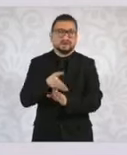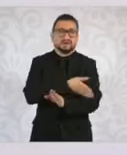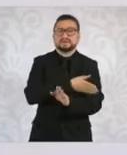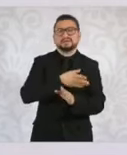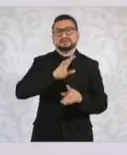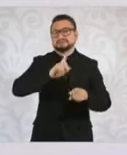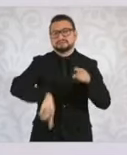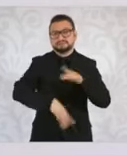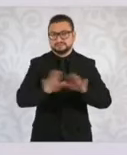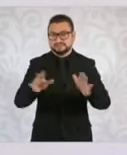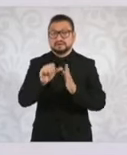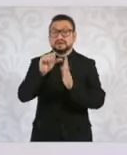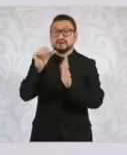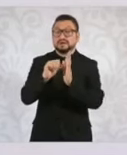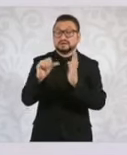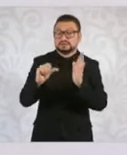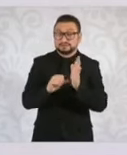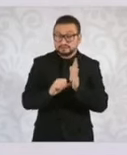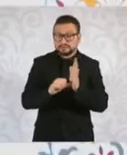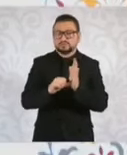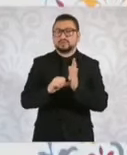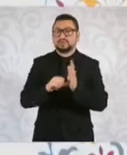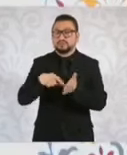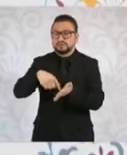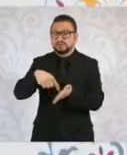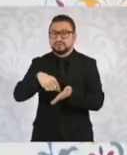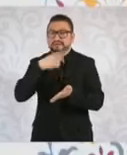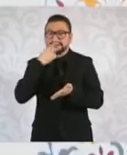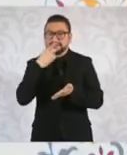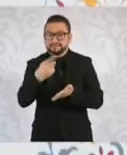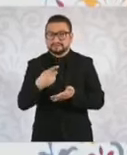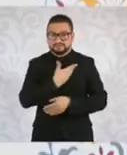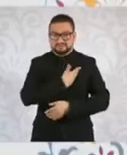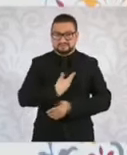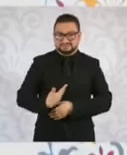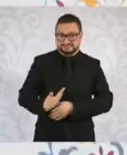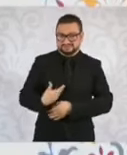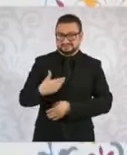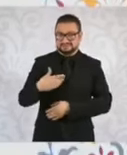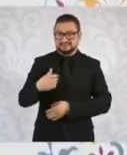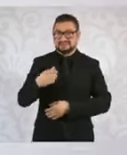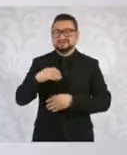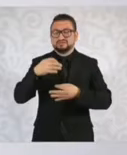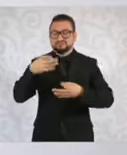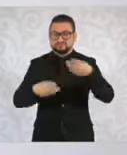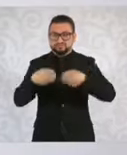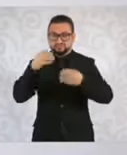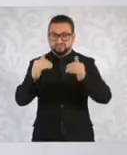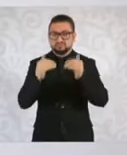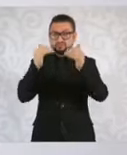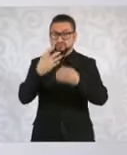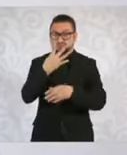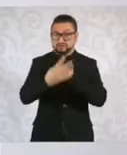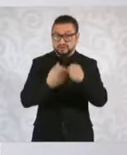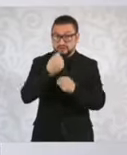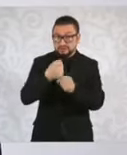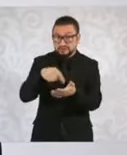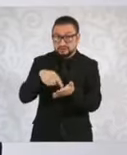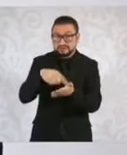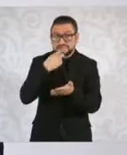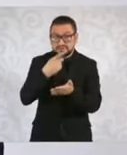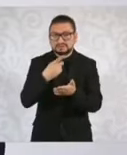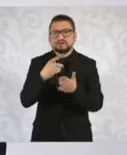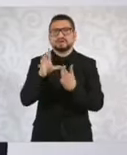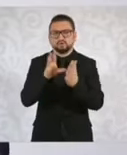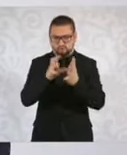que establece que la presidencia de la Corte es cada cuatro años, aunque formalmente esté